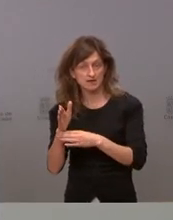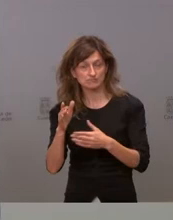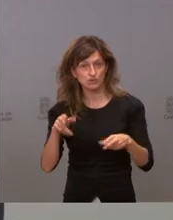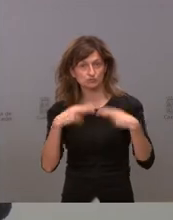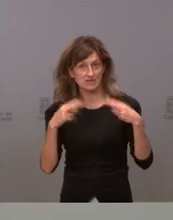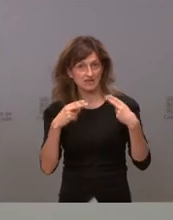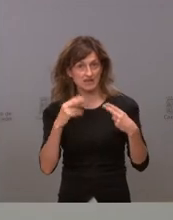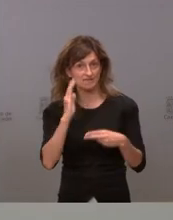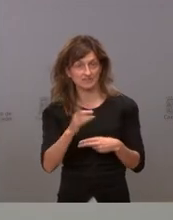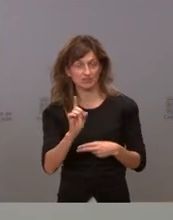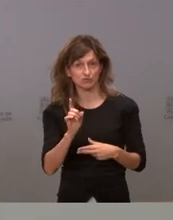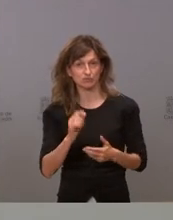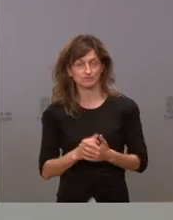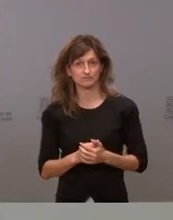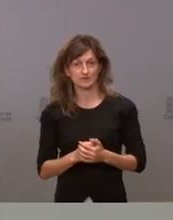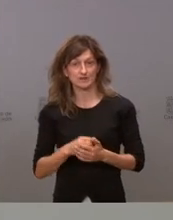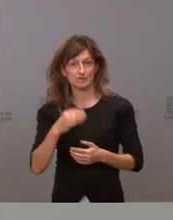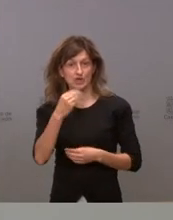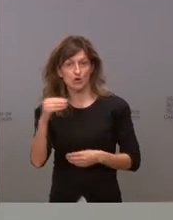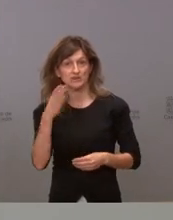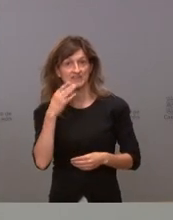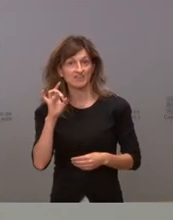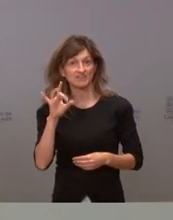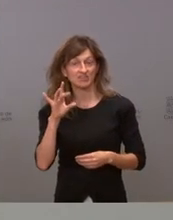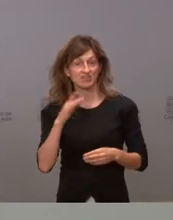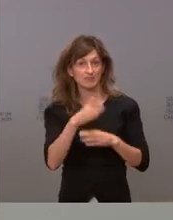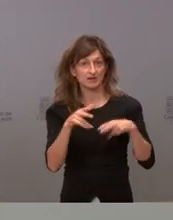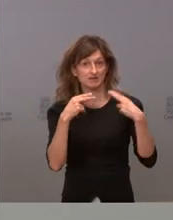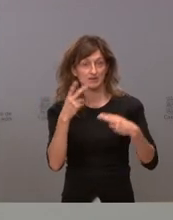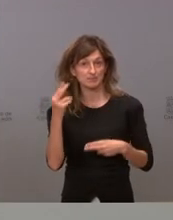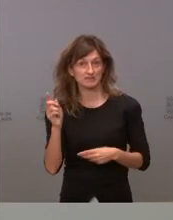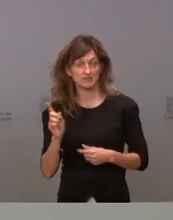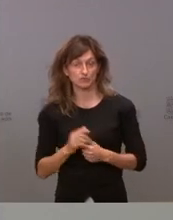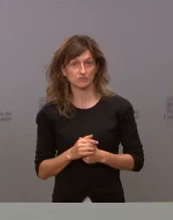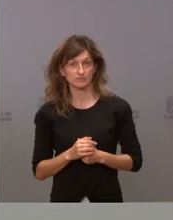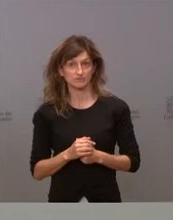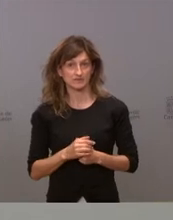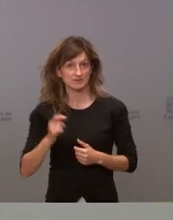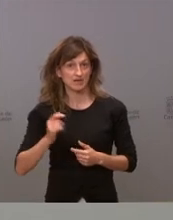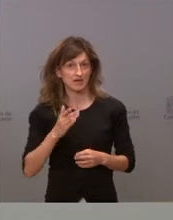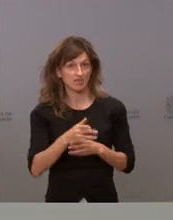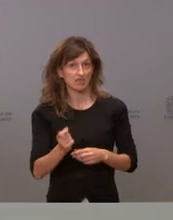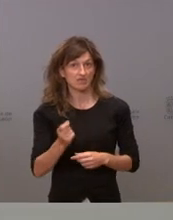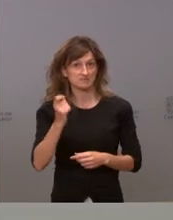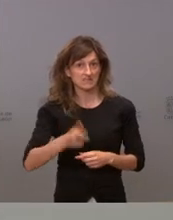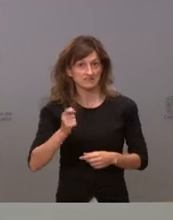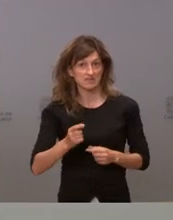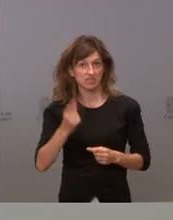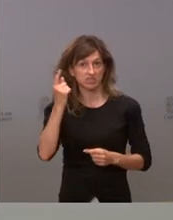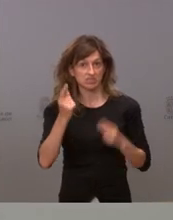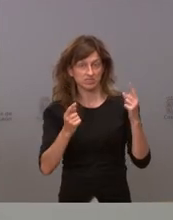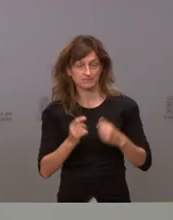la hostelería los chavales de 15 años no van a los restaurantes los chavales de 20 años 29 años con muy poca frecuencia por tanto